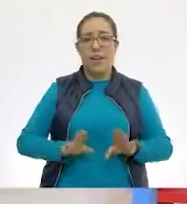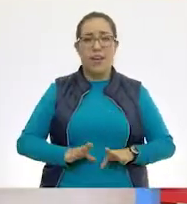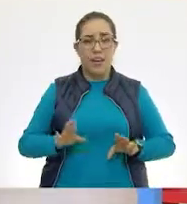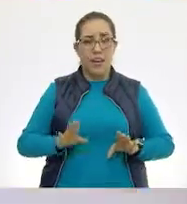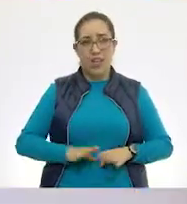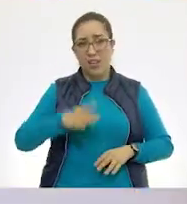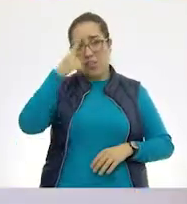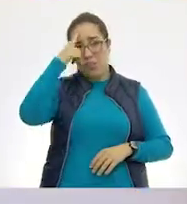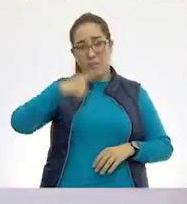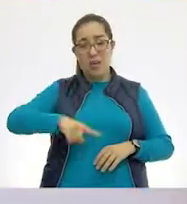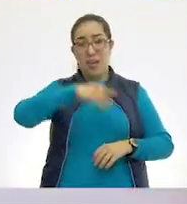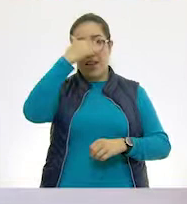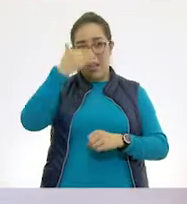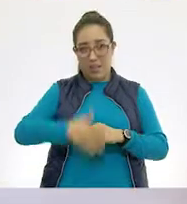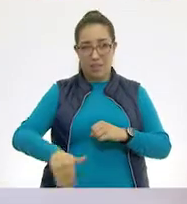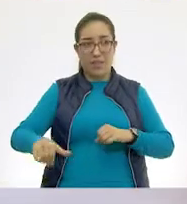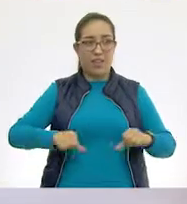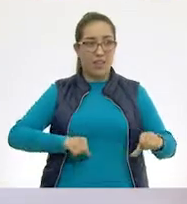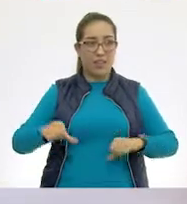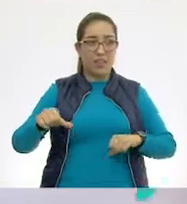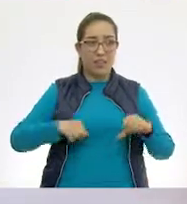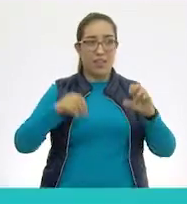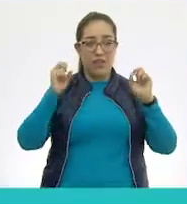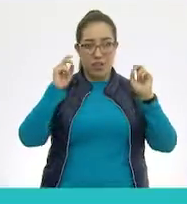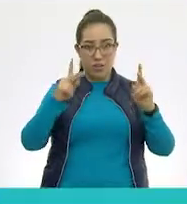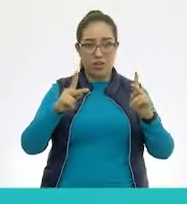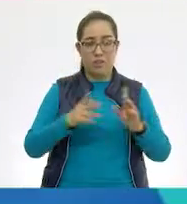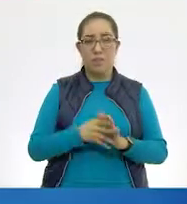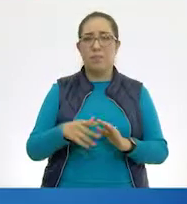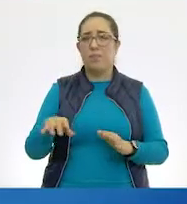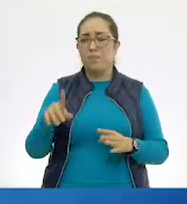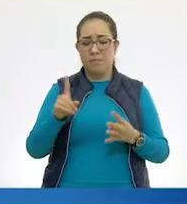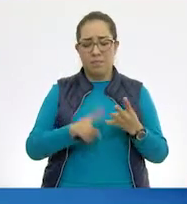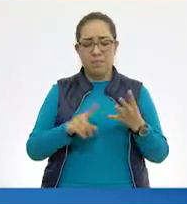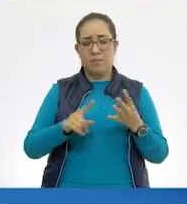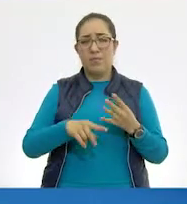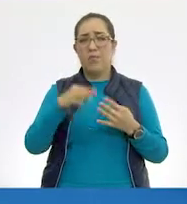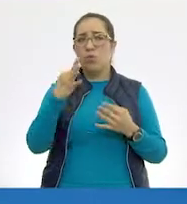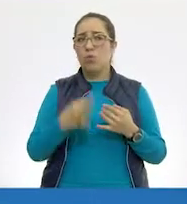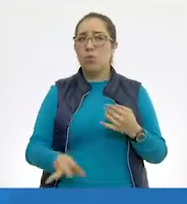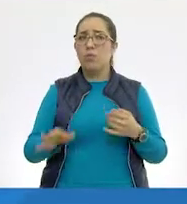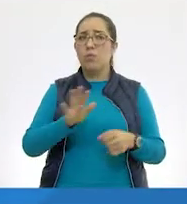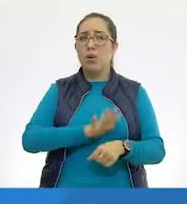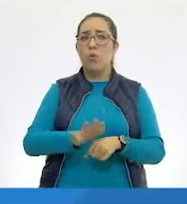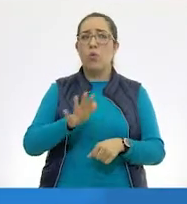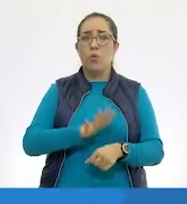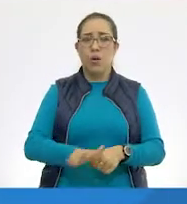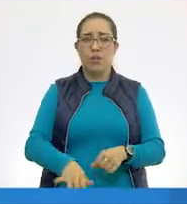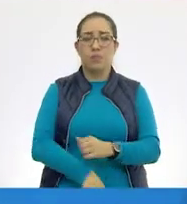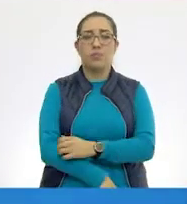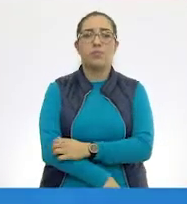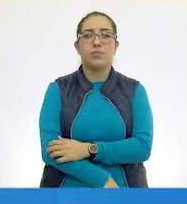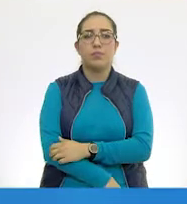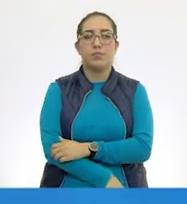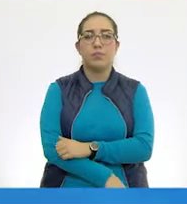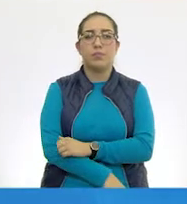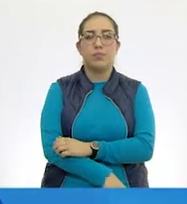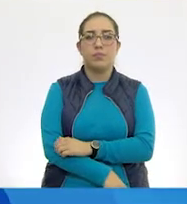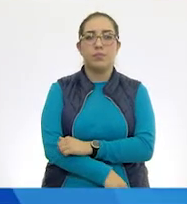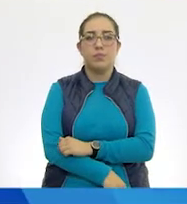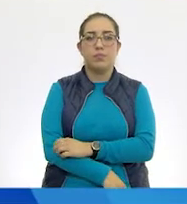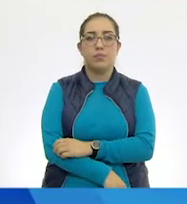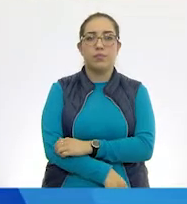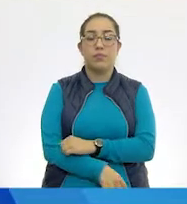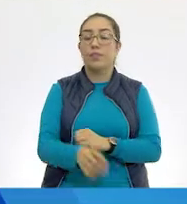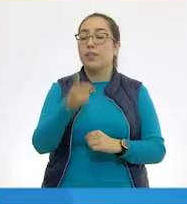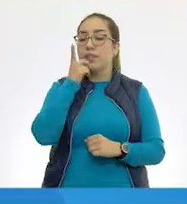podamos terminar con esta actividad. ¿Te parece bien? Sí. Ok. ¿Cuál es la última característica de estos animales? ¿Me ayudas a leer? Respirar